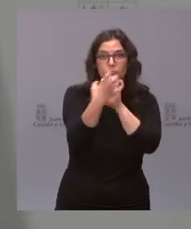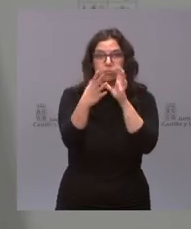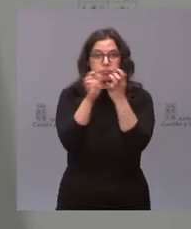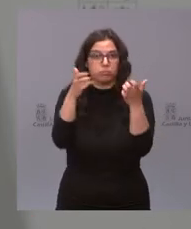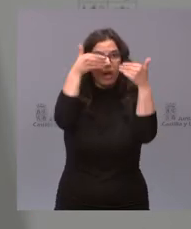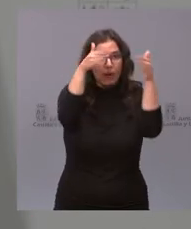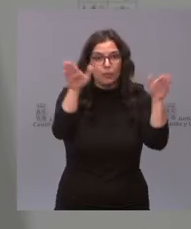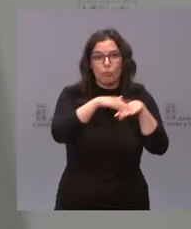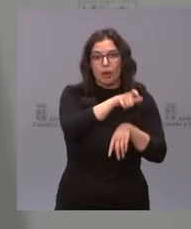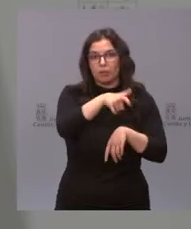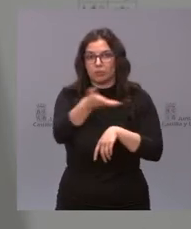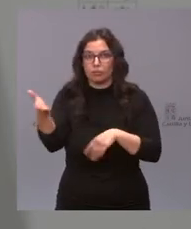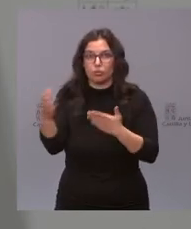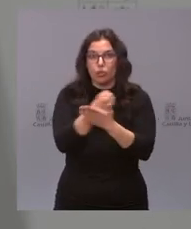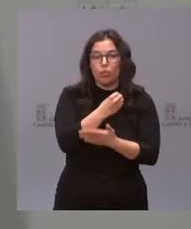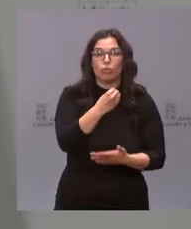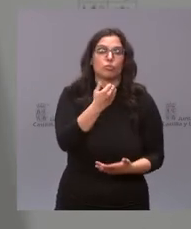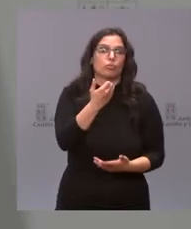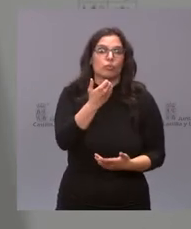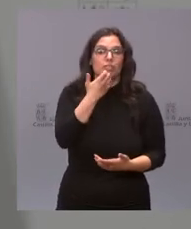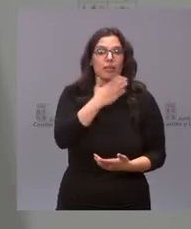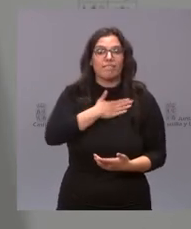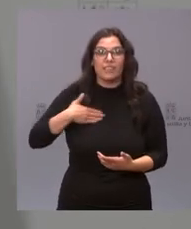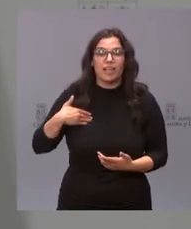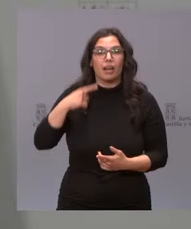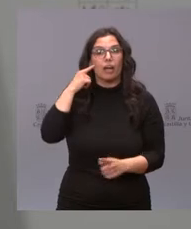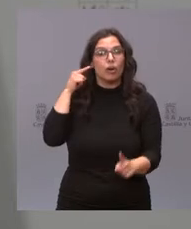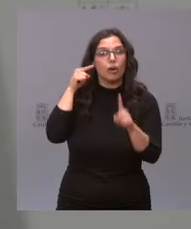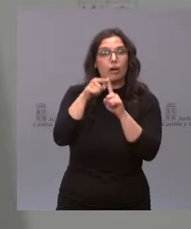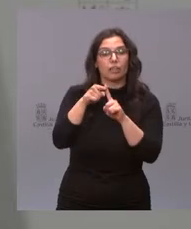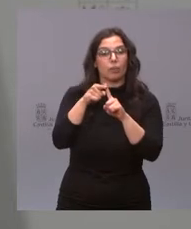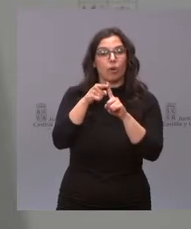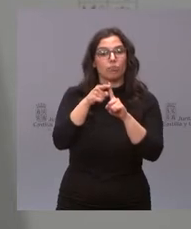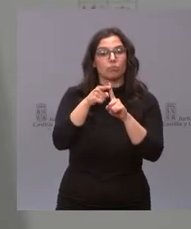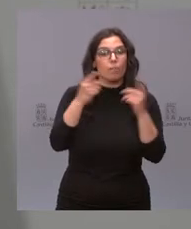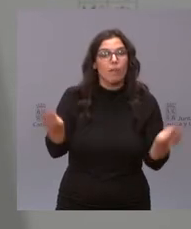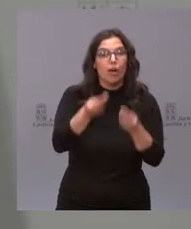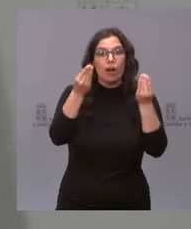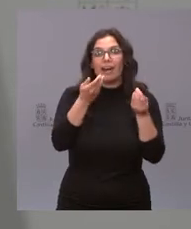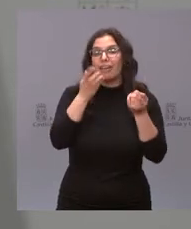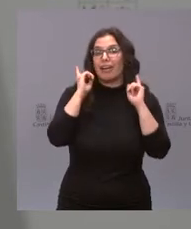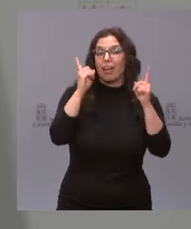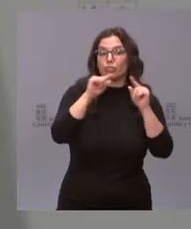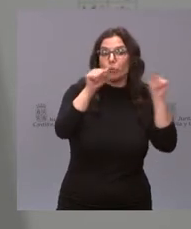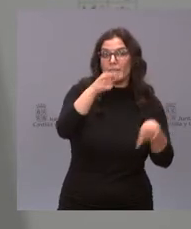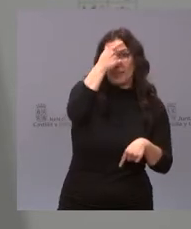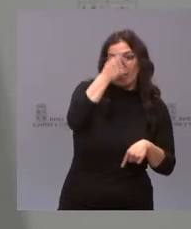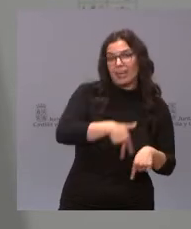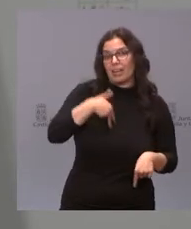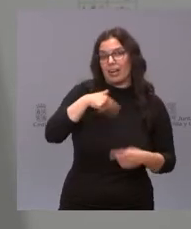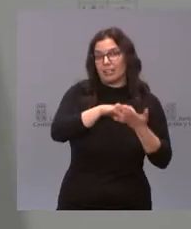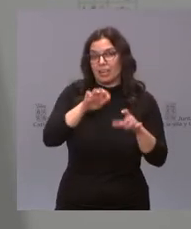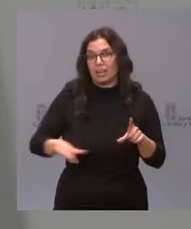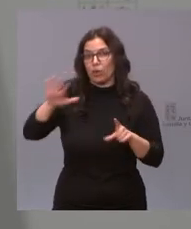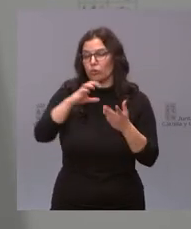a todas las fuerzas políticas y aquellos que quieren buscar el beneficio, en este caso a la provincia de Ávila pero también a la comunidad autónoma de Castilla y León